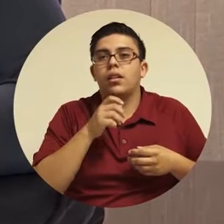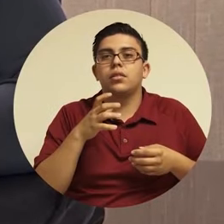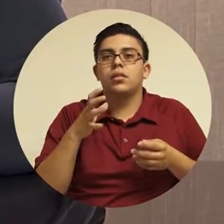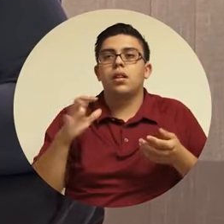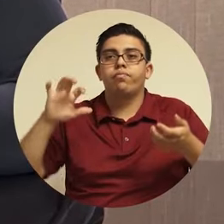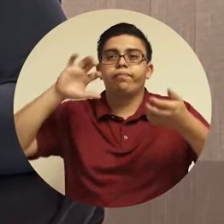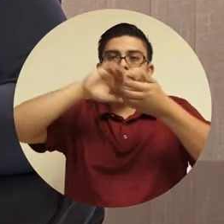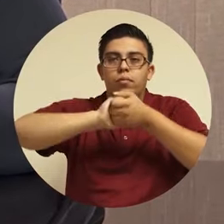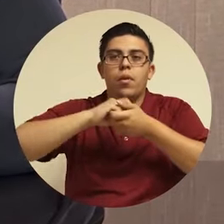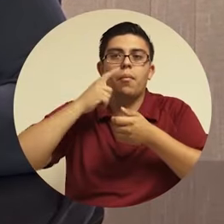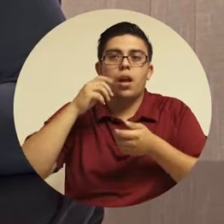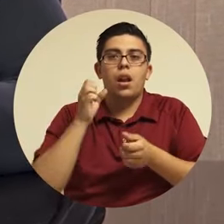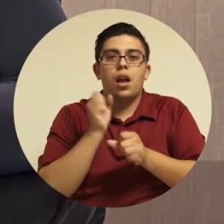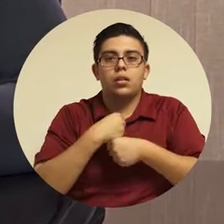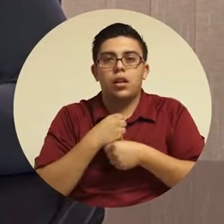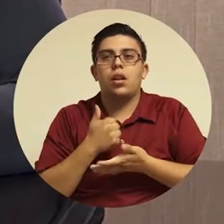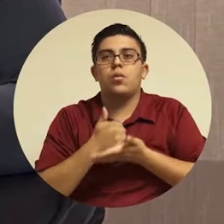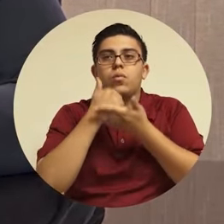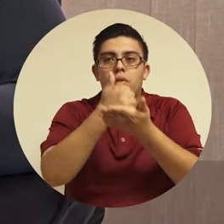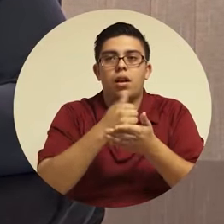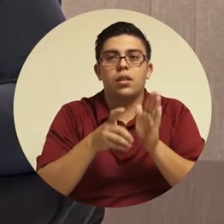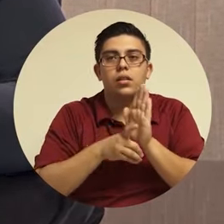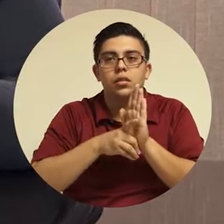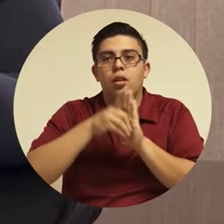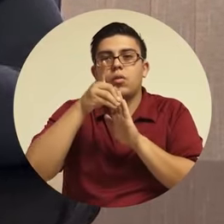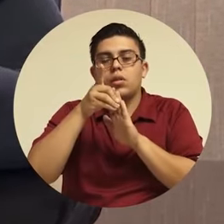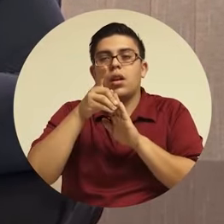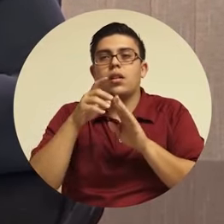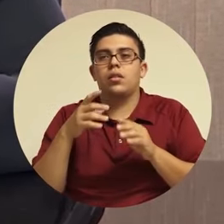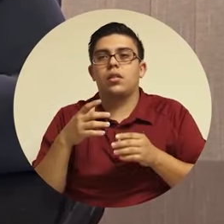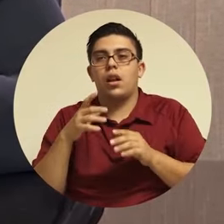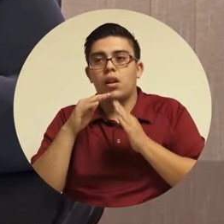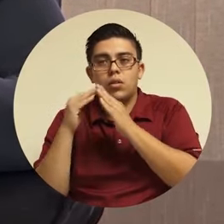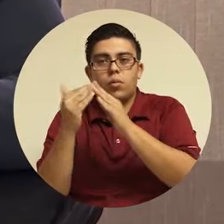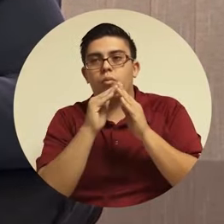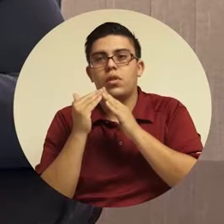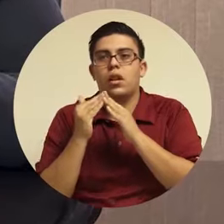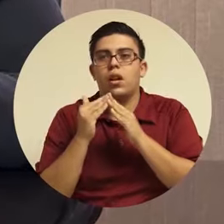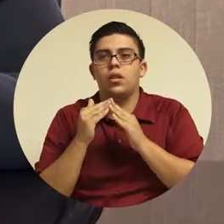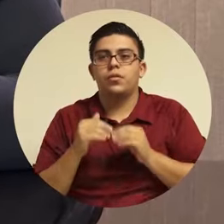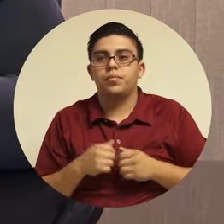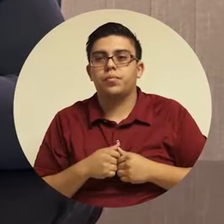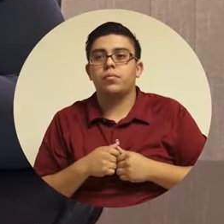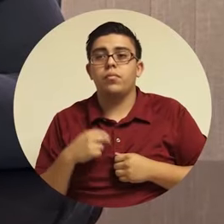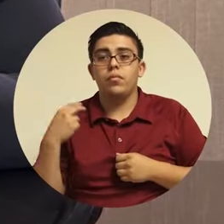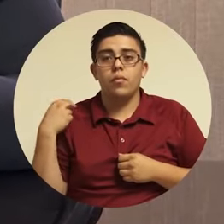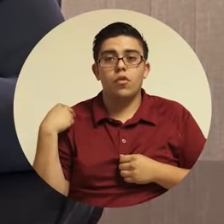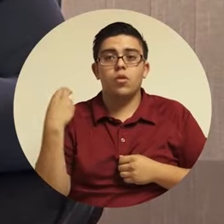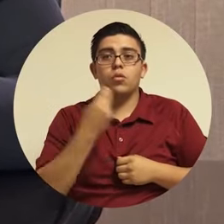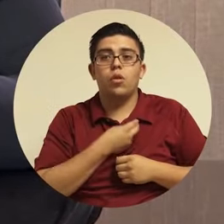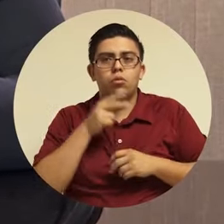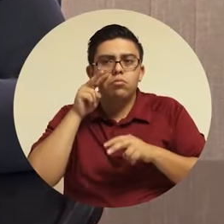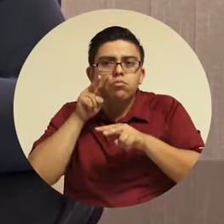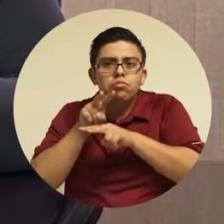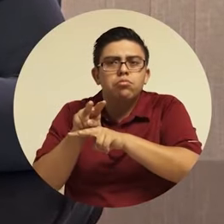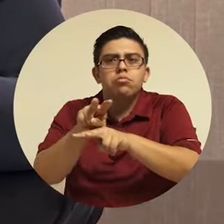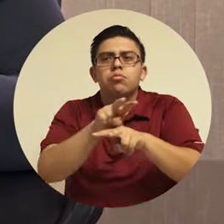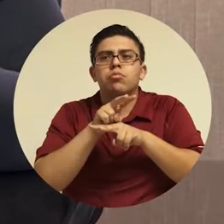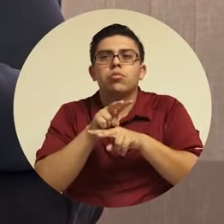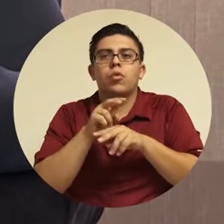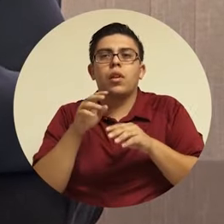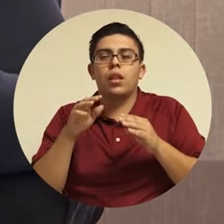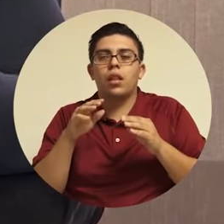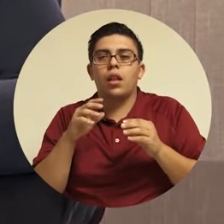conjunta puedan formular estrategias de desarrollo que tengan una visión integral, esto es que lo económico, lo social y lo